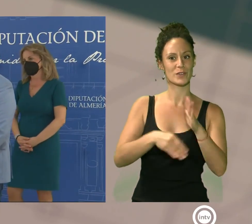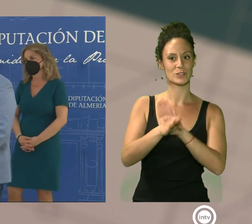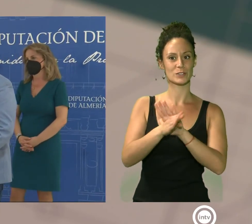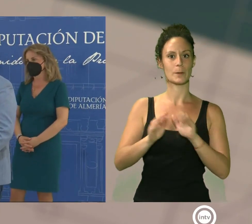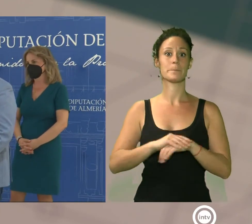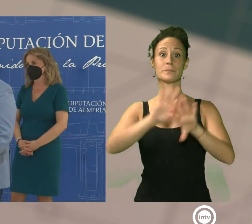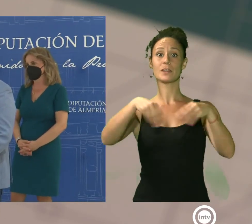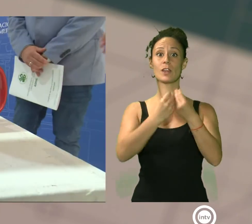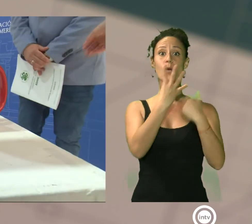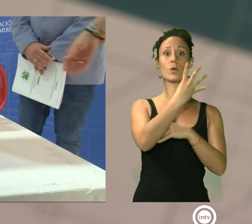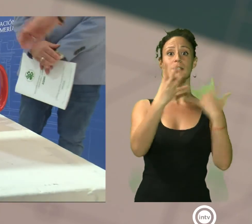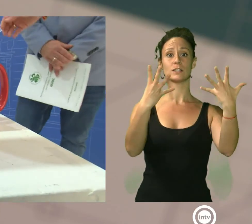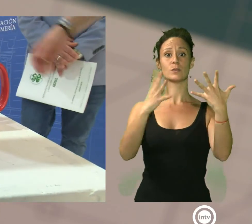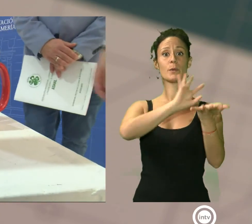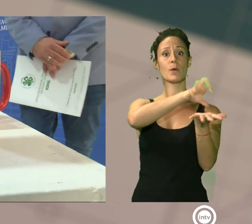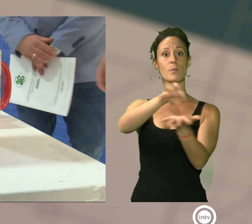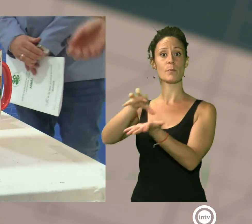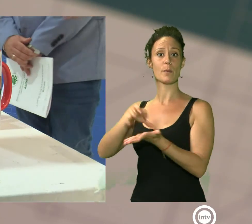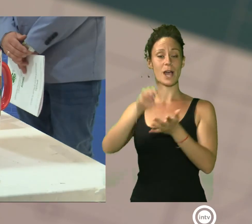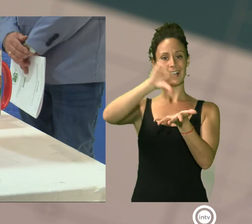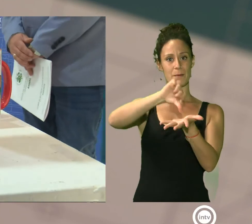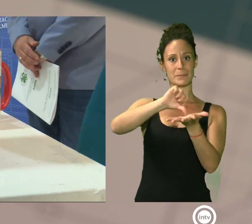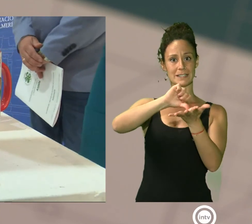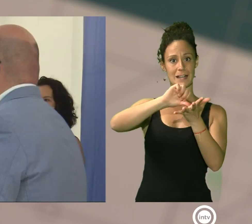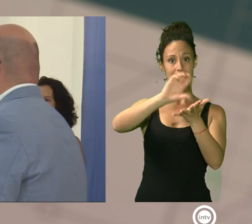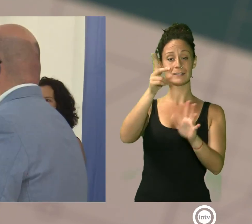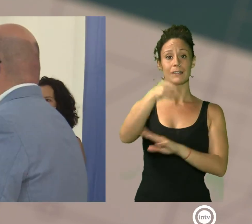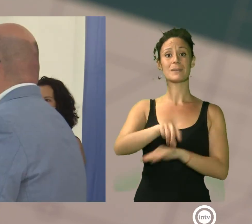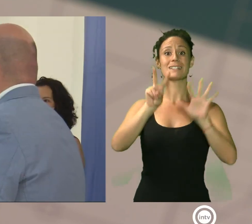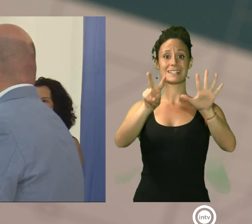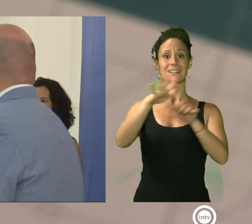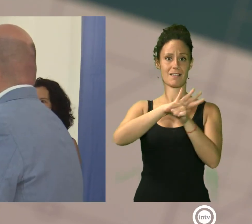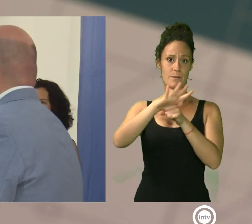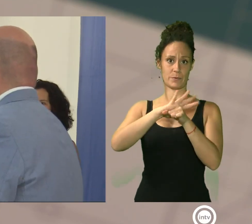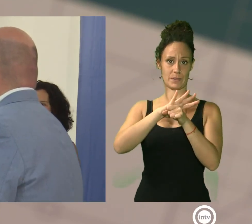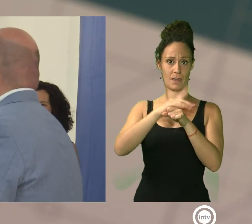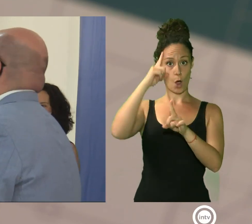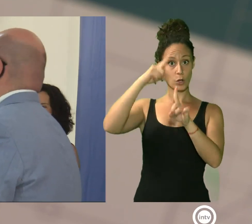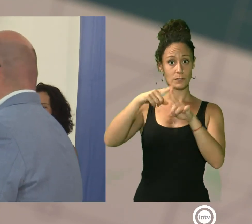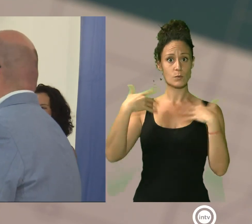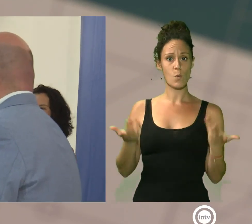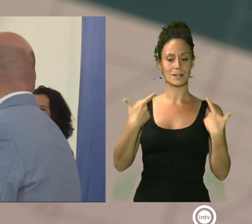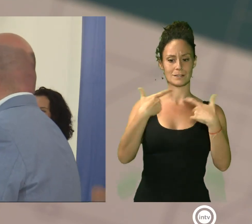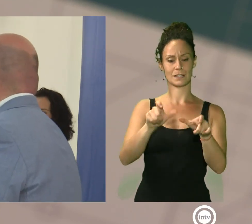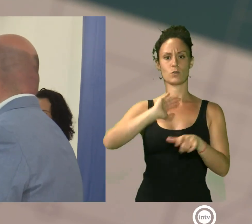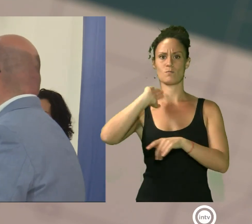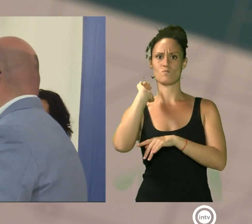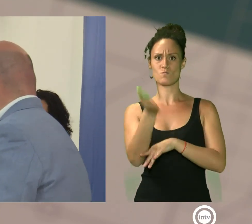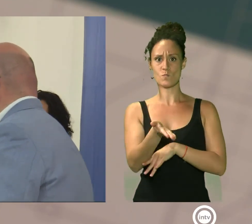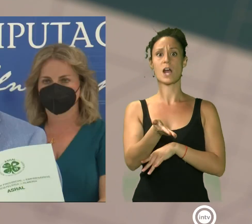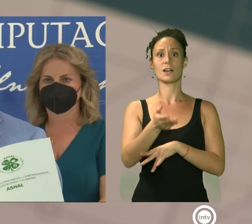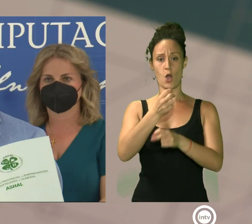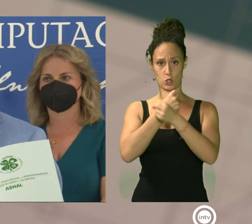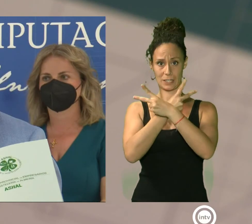establecimientos de la capital y 7 de la provincia, y el objetivo de esta iniciativa es apoyar a uno de los sectores más damnificados, la